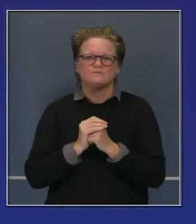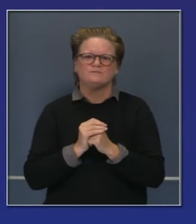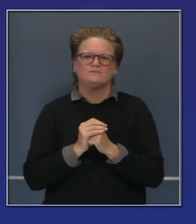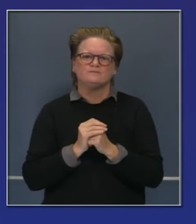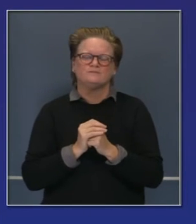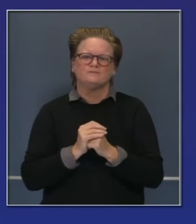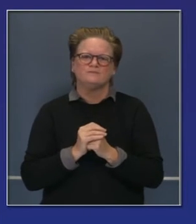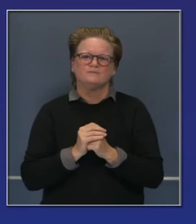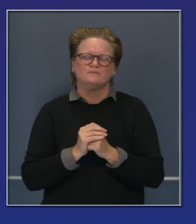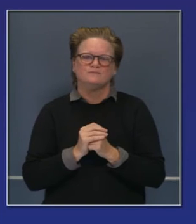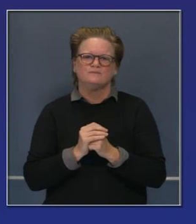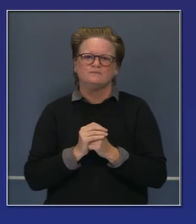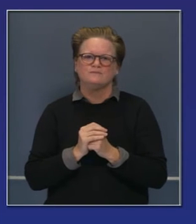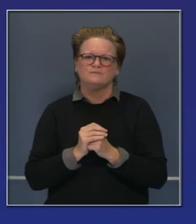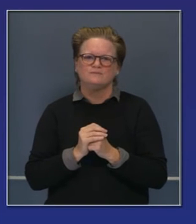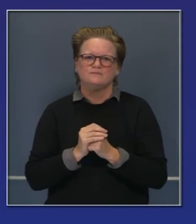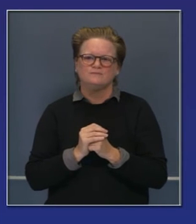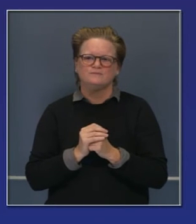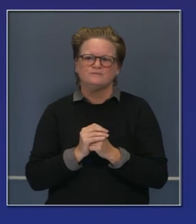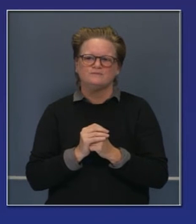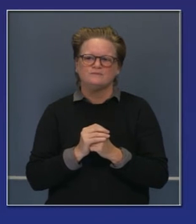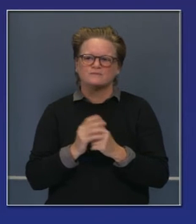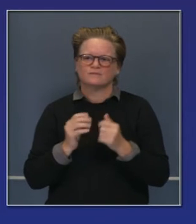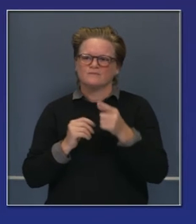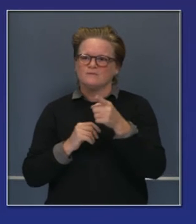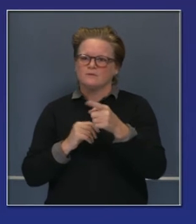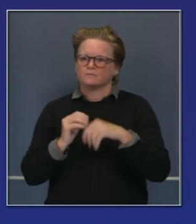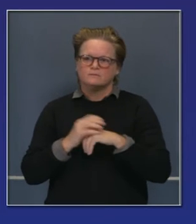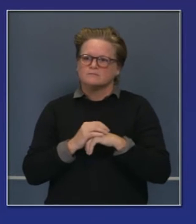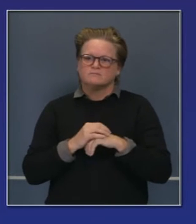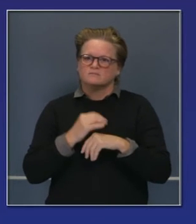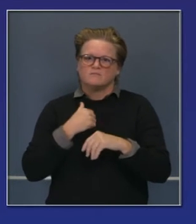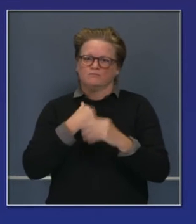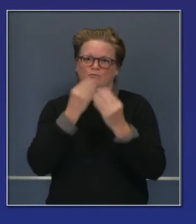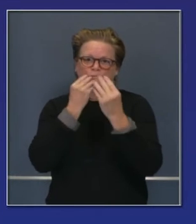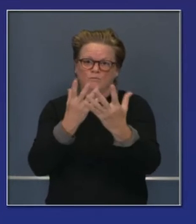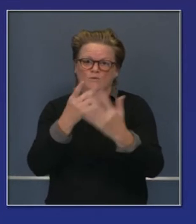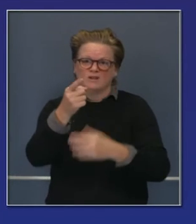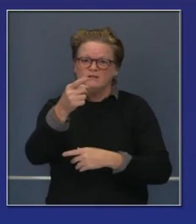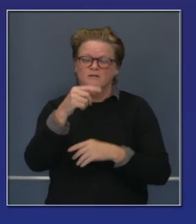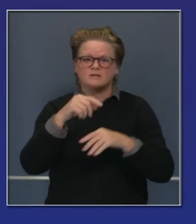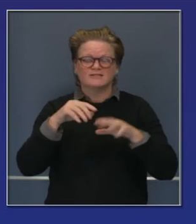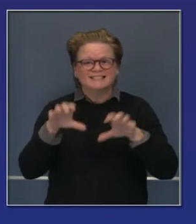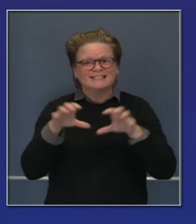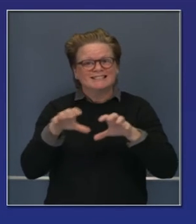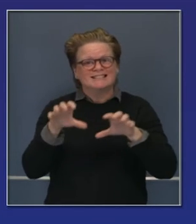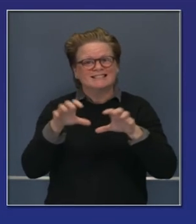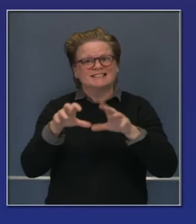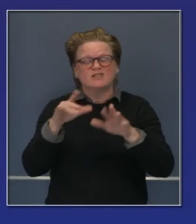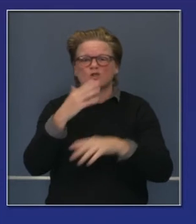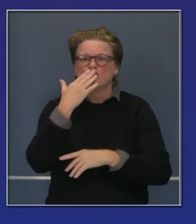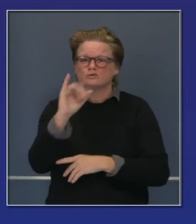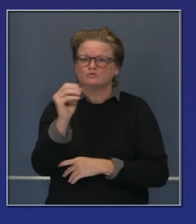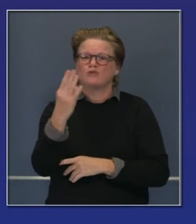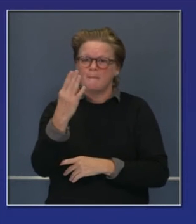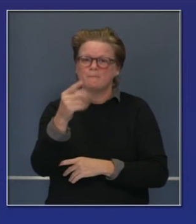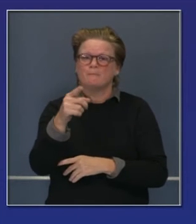propagación del virus en el estado de California han hecho ustedes una labor extraordinaria. Sigamos haciéndolo.